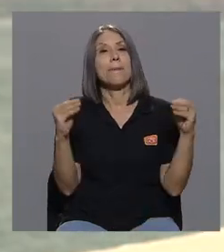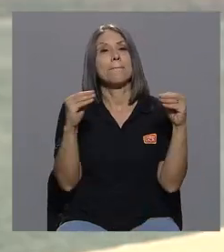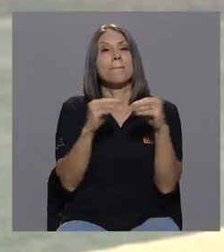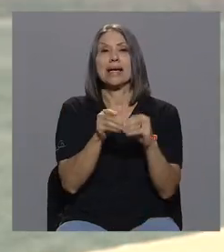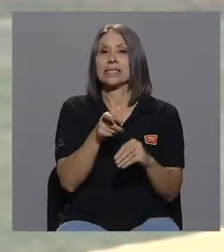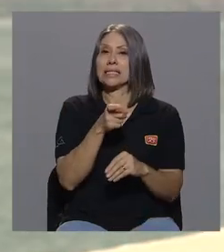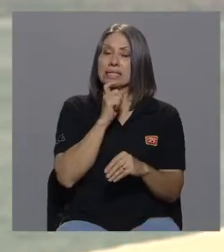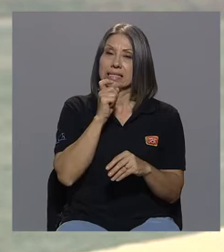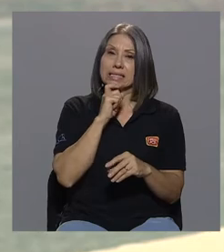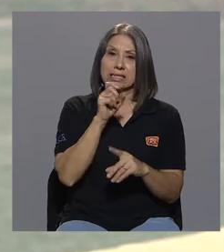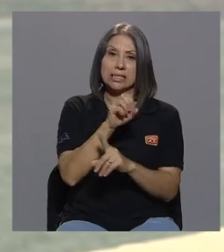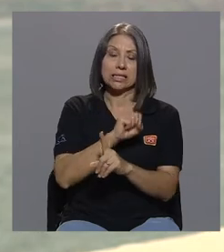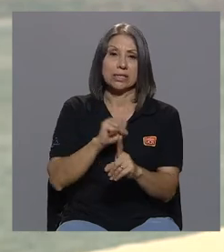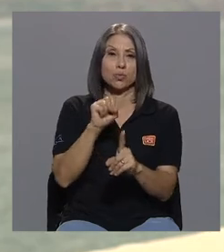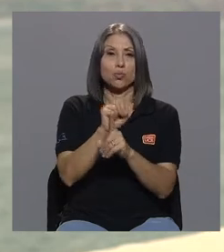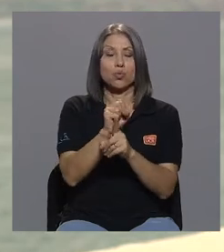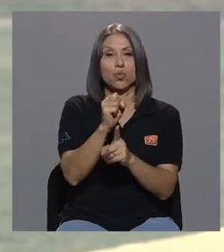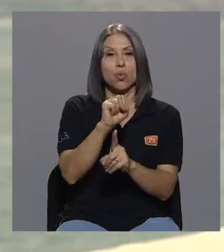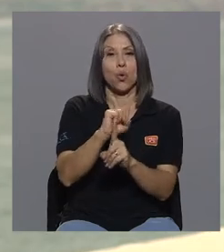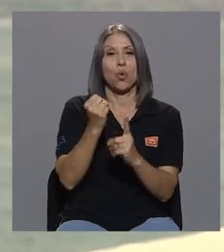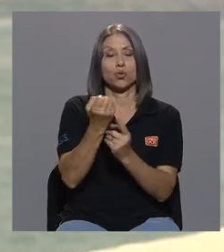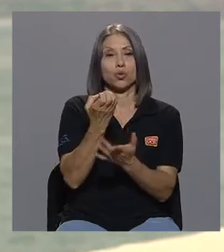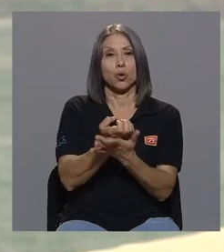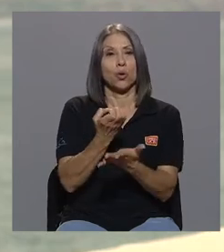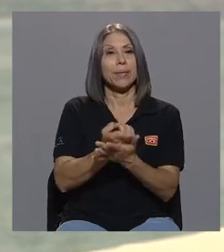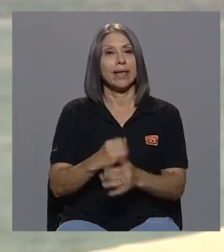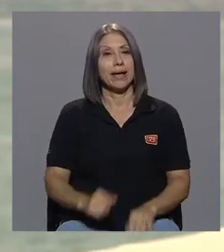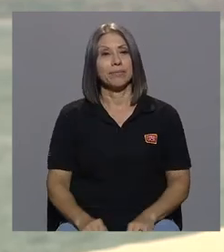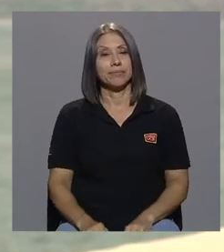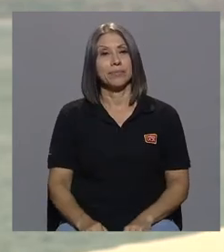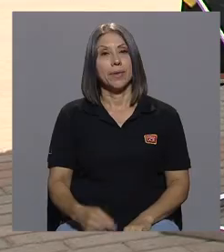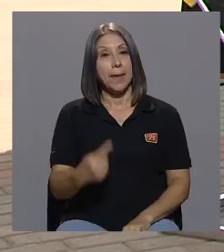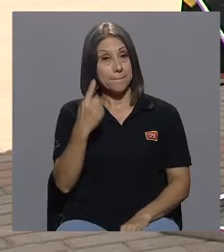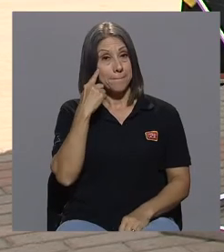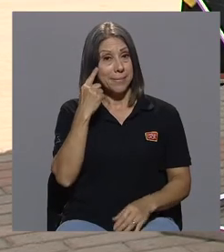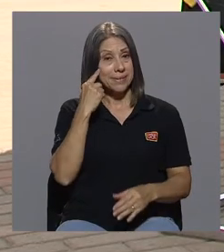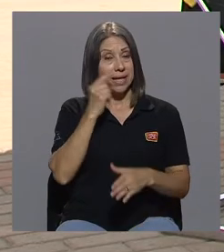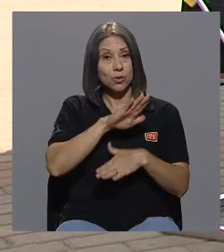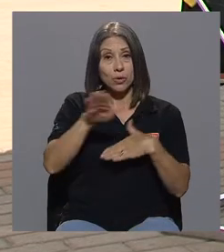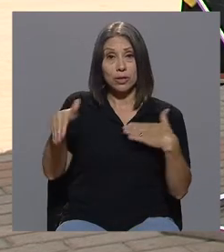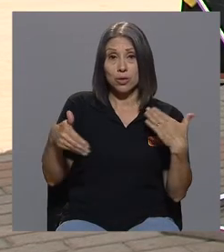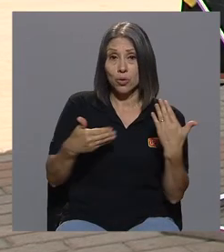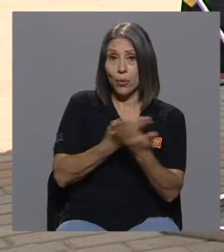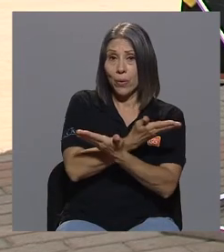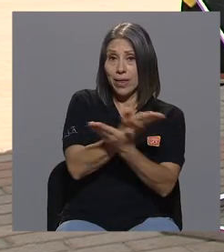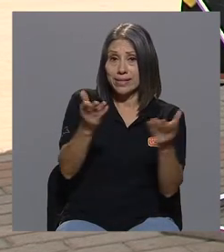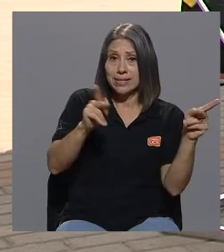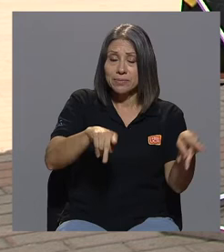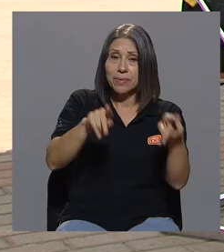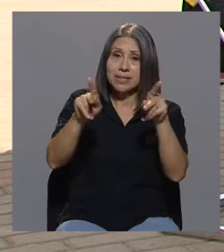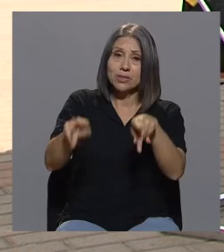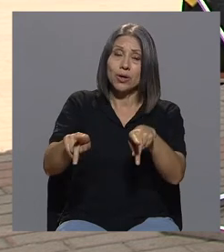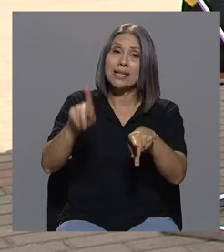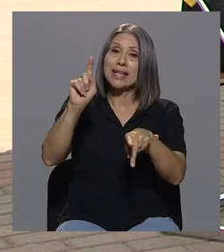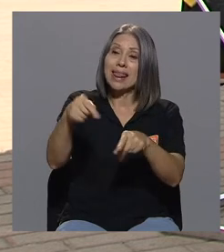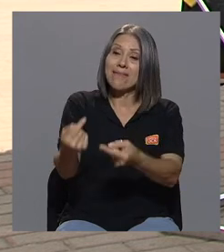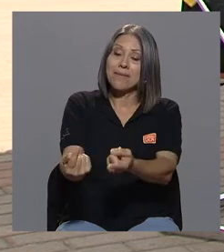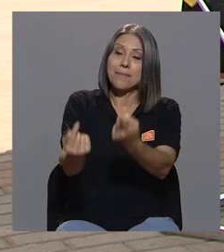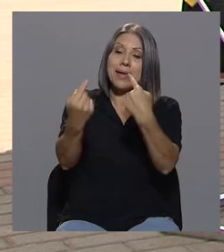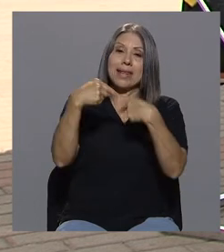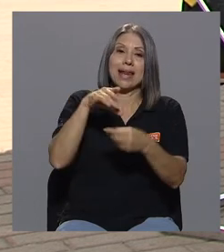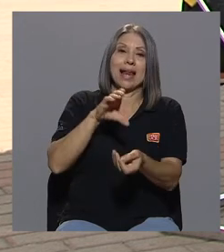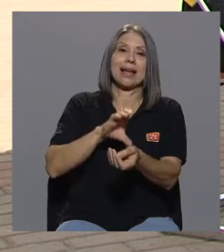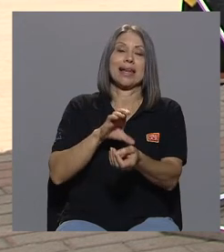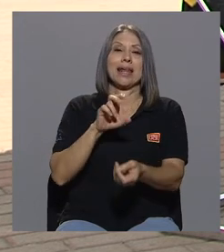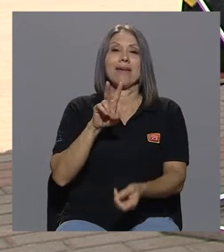condiciones socioeconómicas pensando en todas esas personas que tienen que venir a la clínica VIH que no